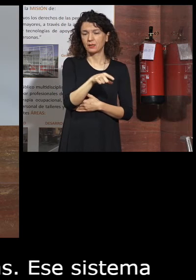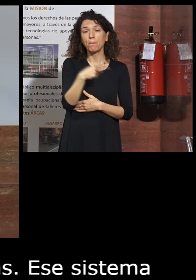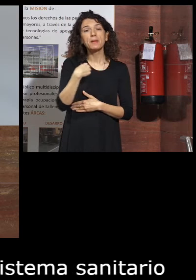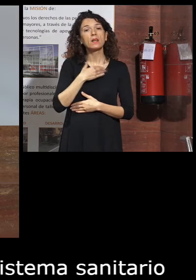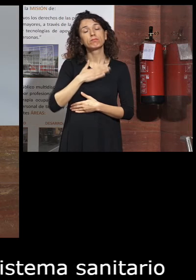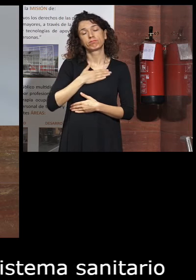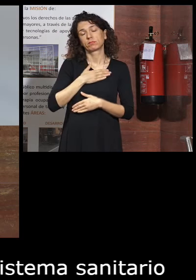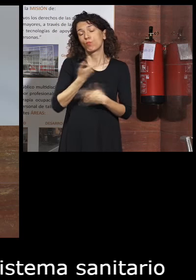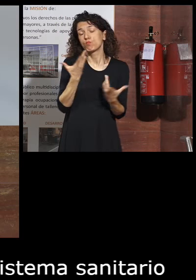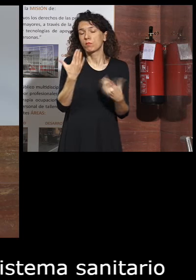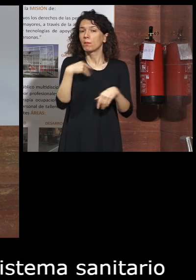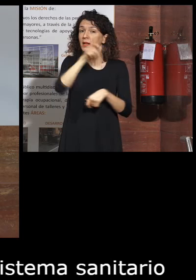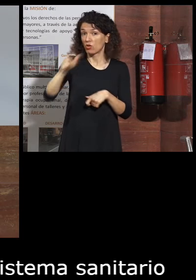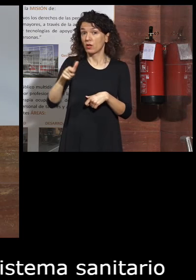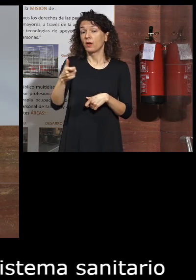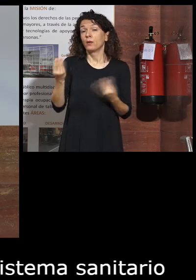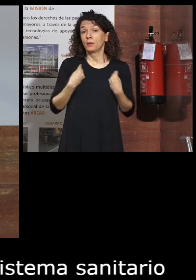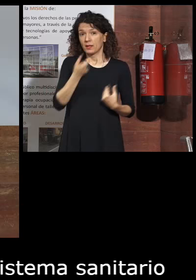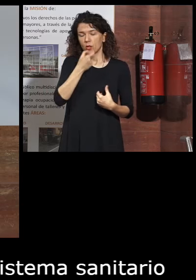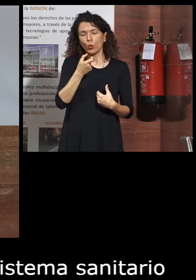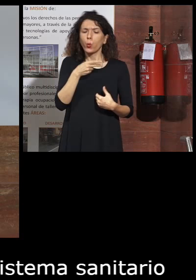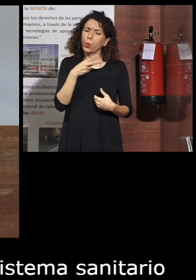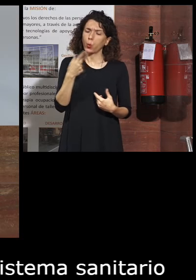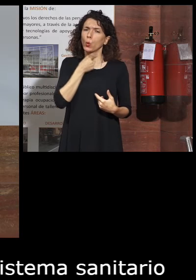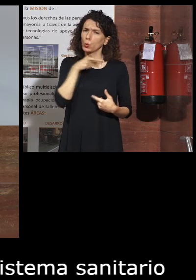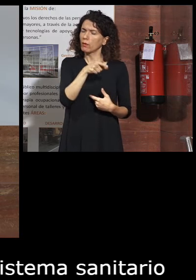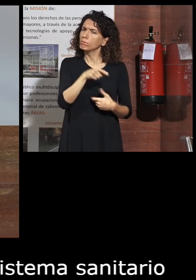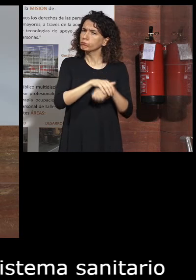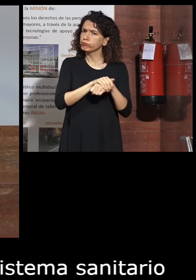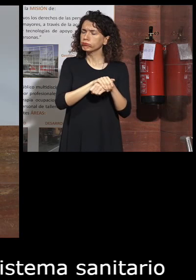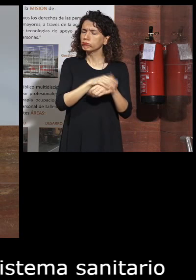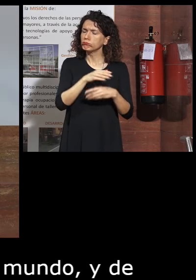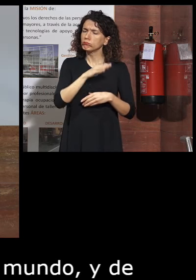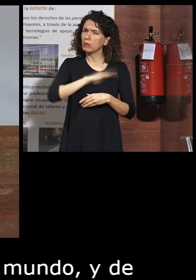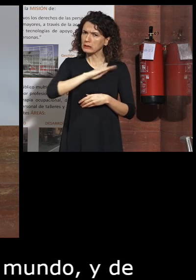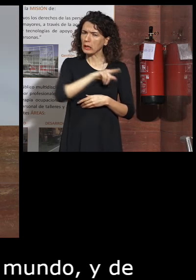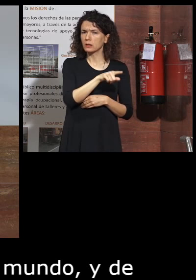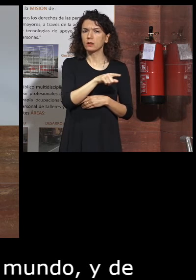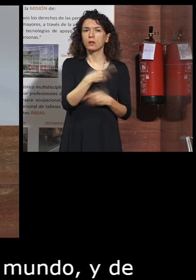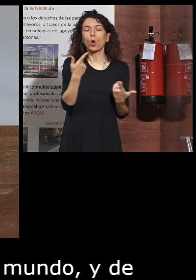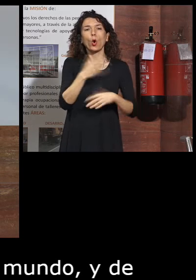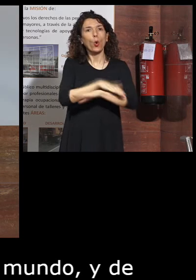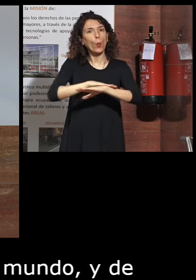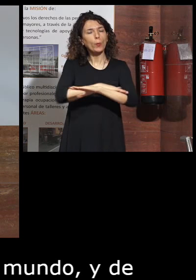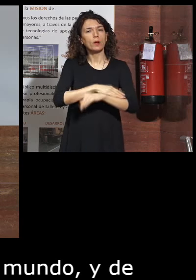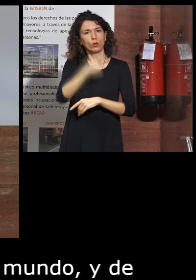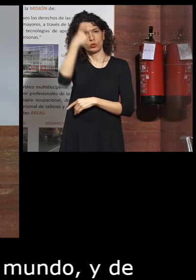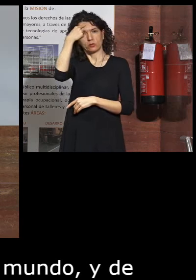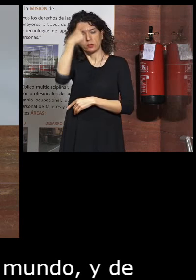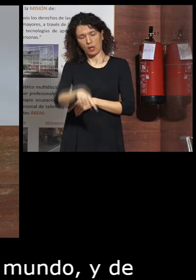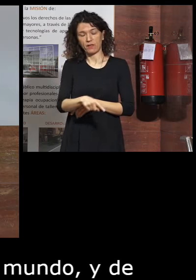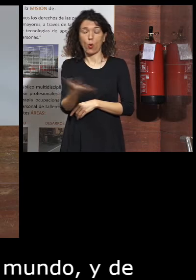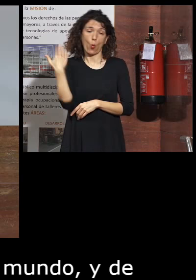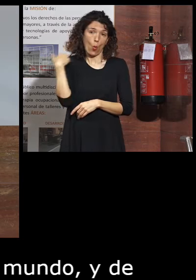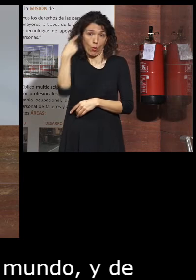por los habitantes. Y nuestro gobierno es muy consciente o era